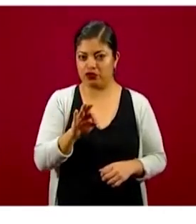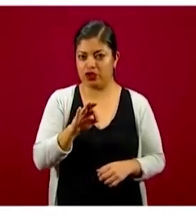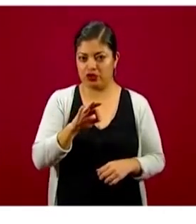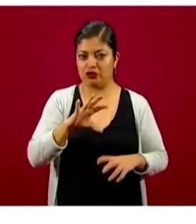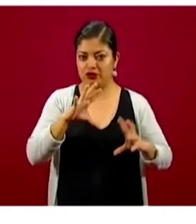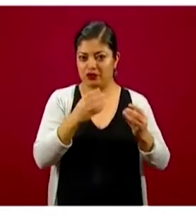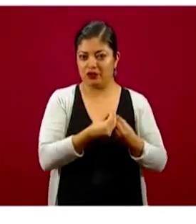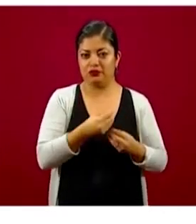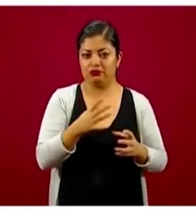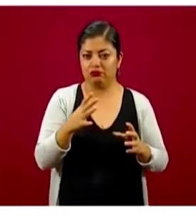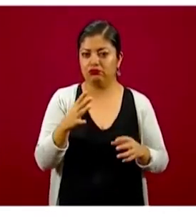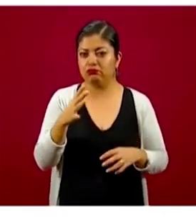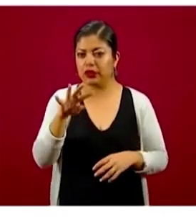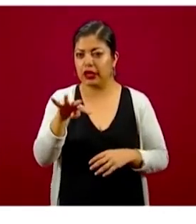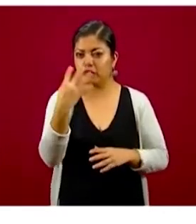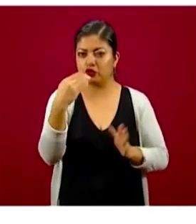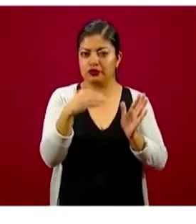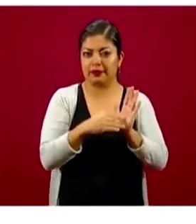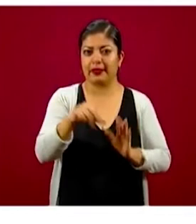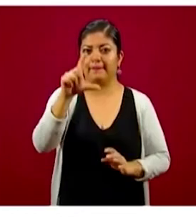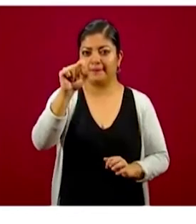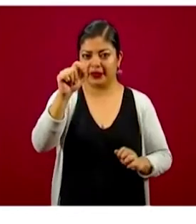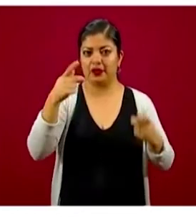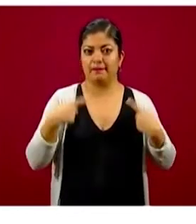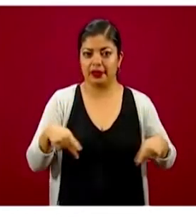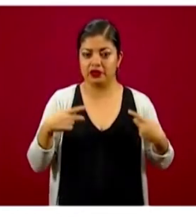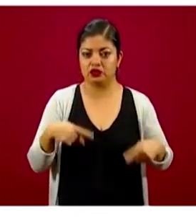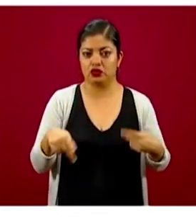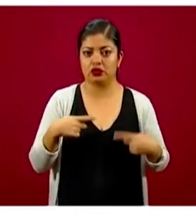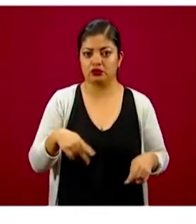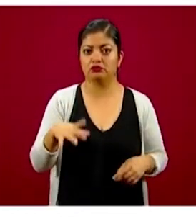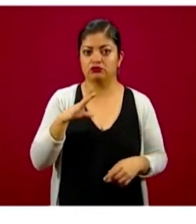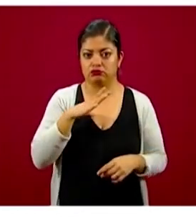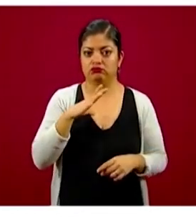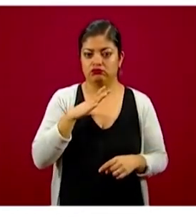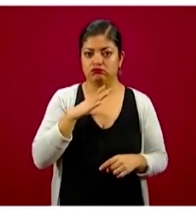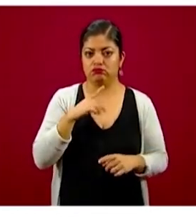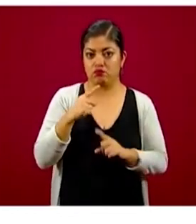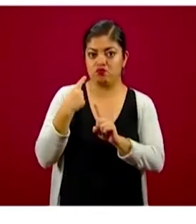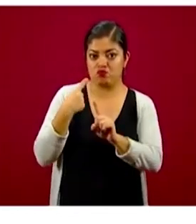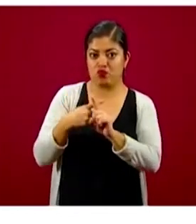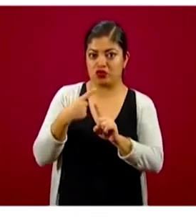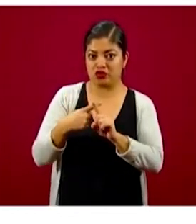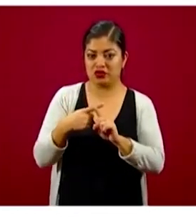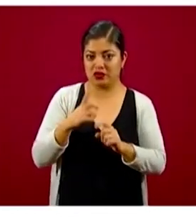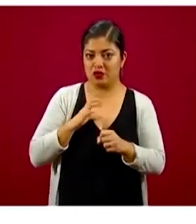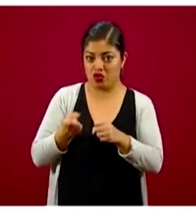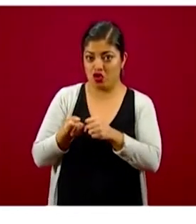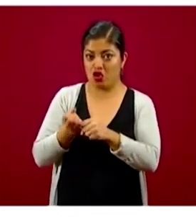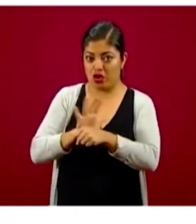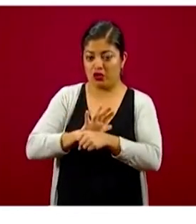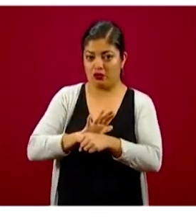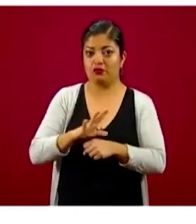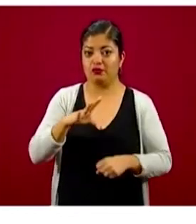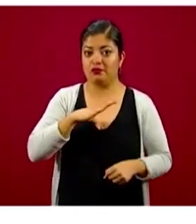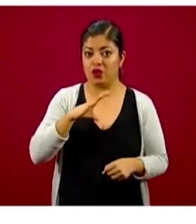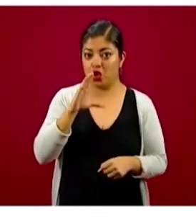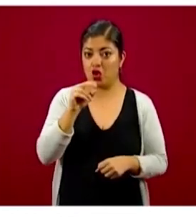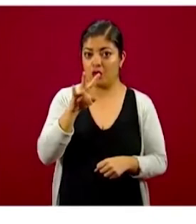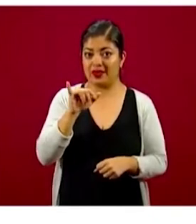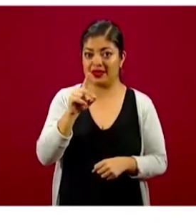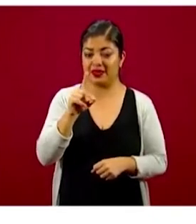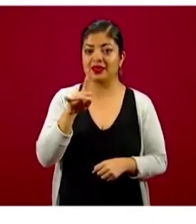14 mil 20 personas que han dado positivo al virus y que tienen COVID-19,